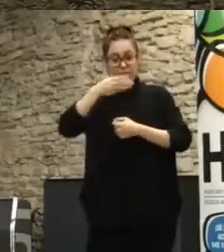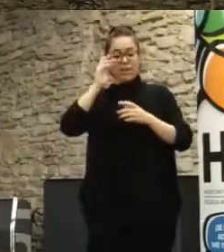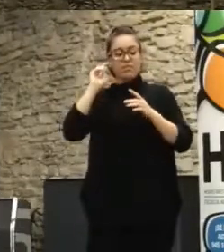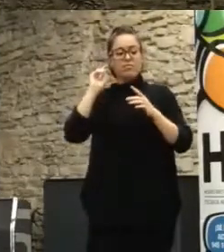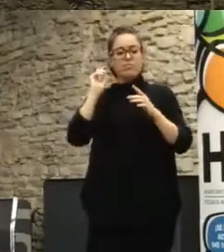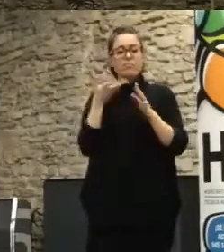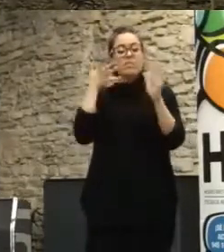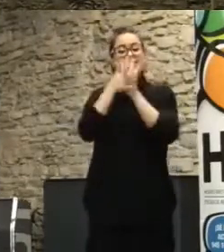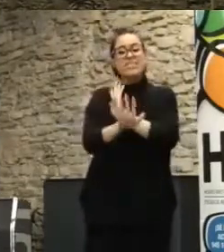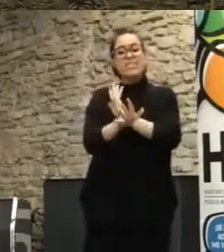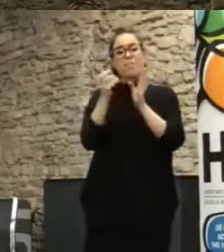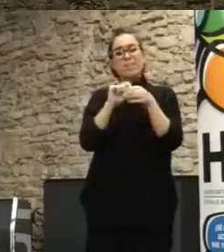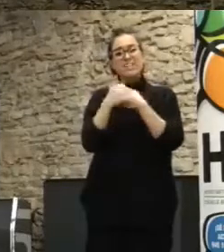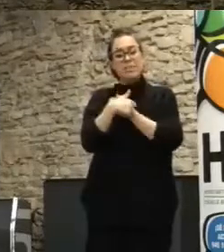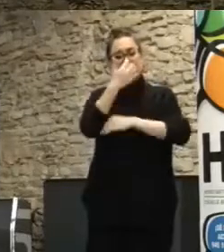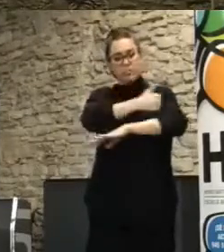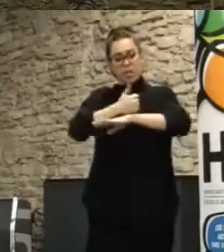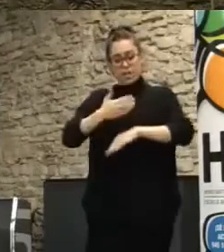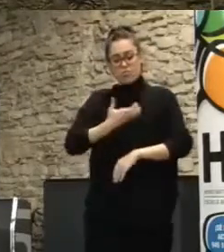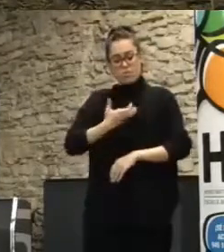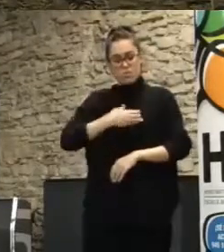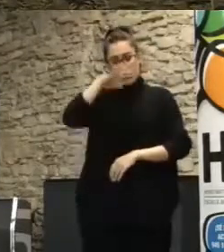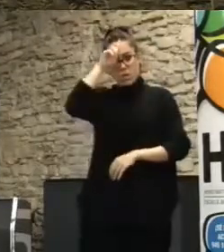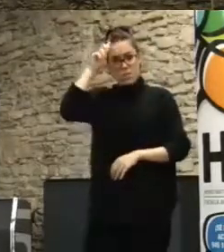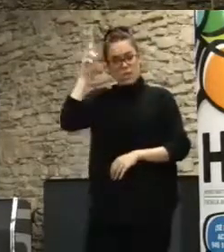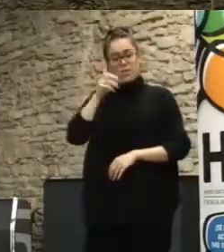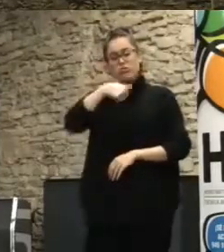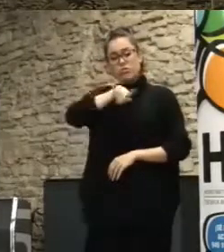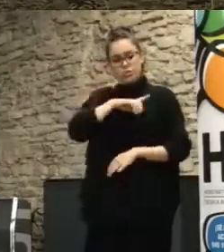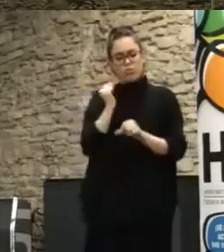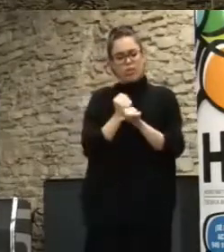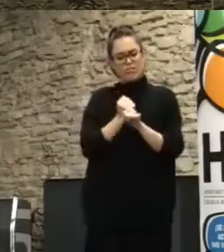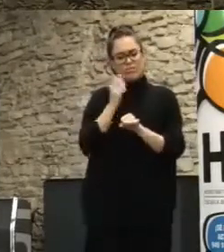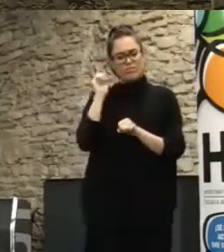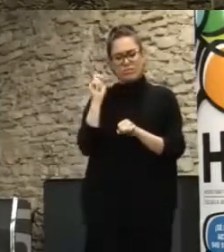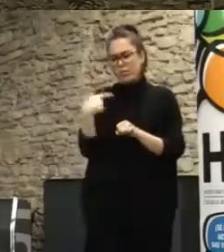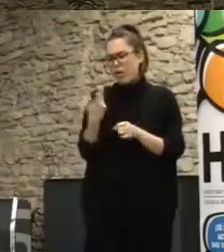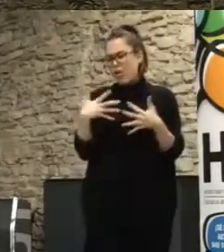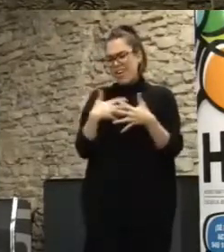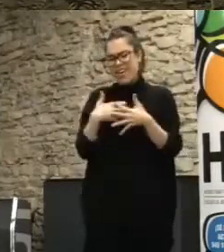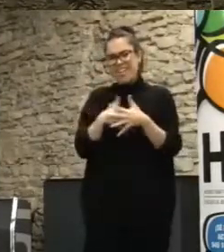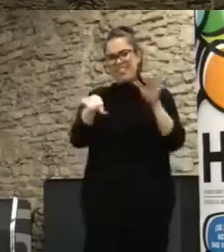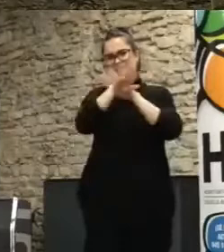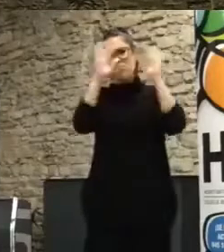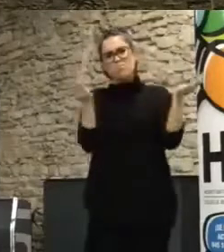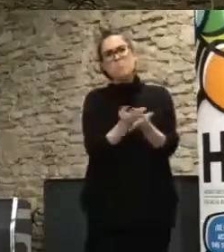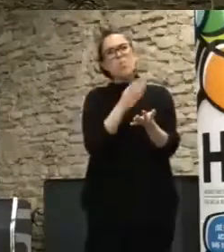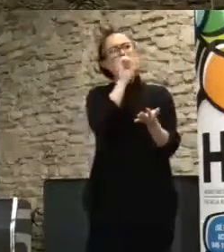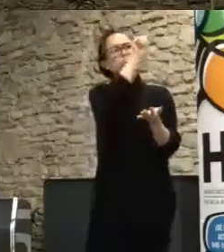del área de participación ciudadana del Ayuntamiento de Madrid, aunque trabajamos con una red de ciudades de todo el mundo, con mucha